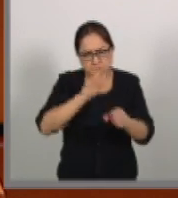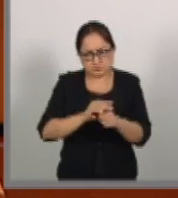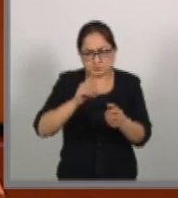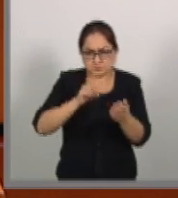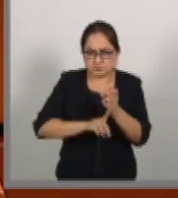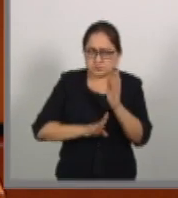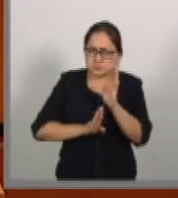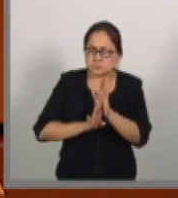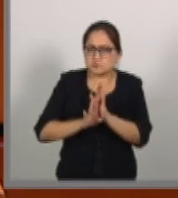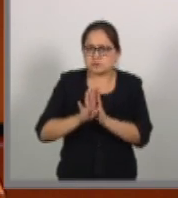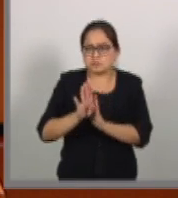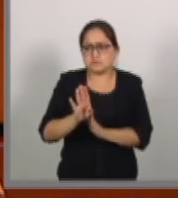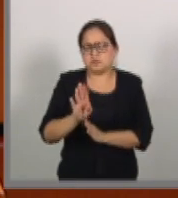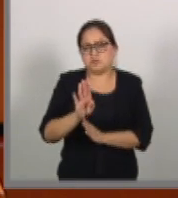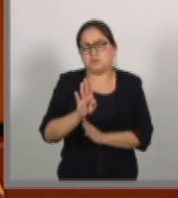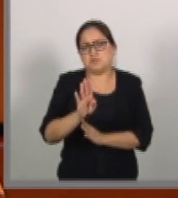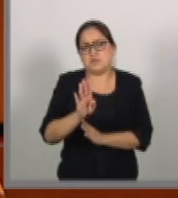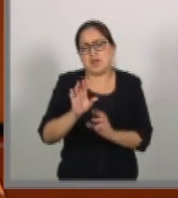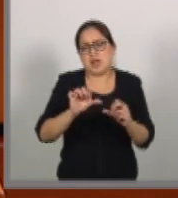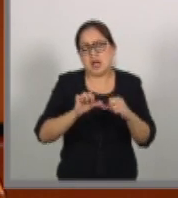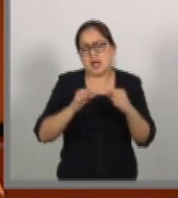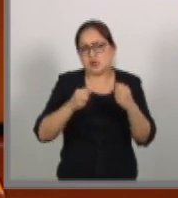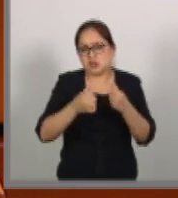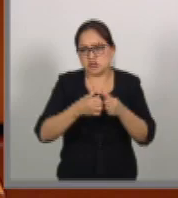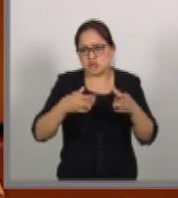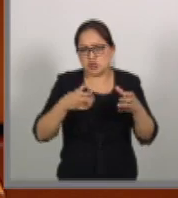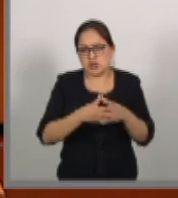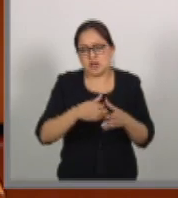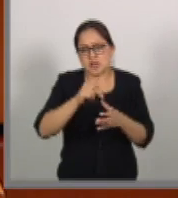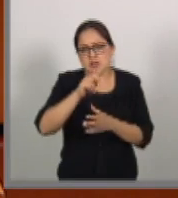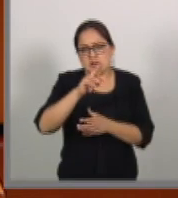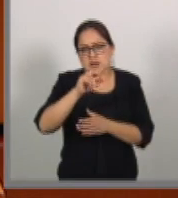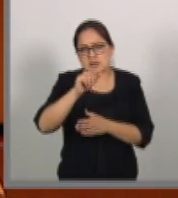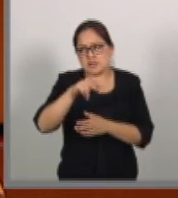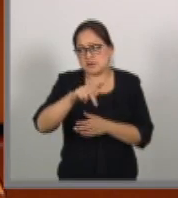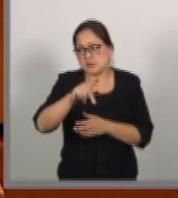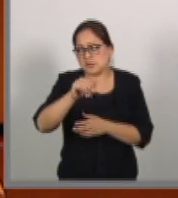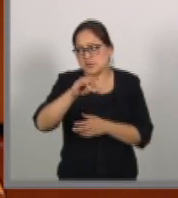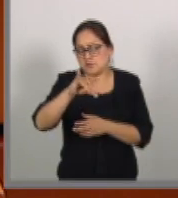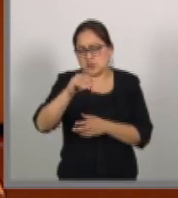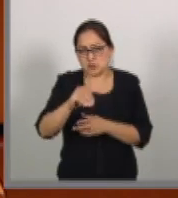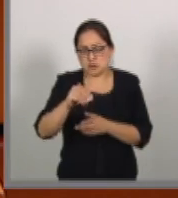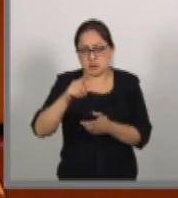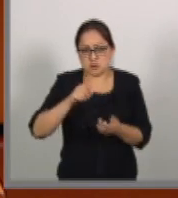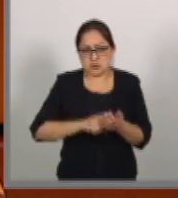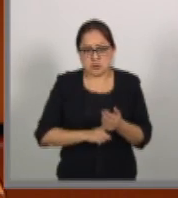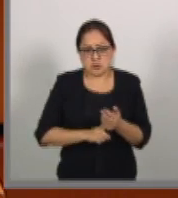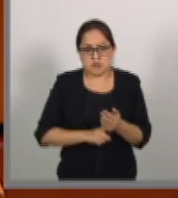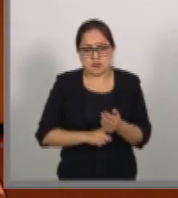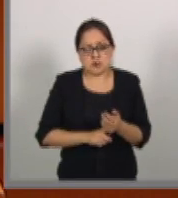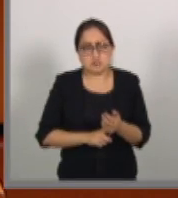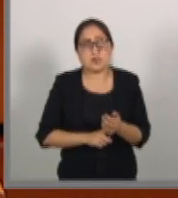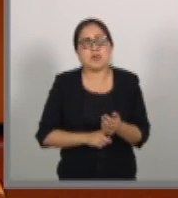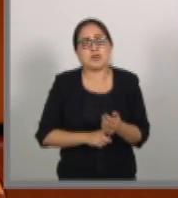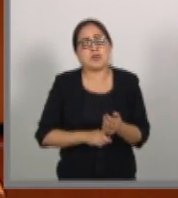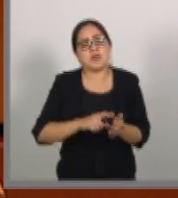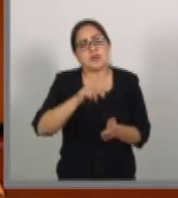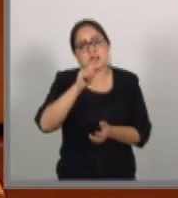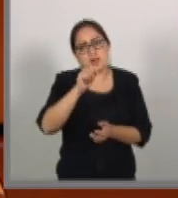de Asociación Transpacífico, por sus siglas en inglés, CPTPP.